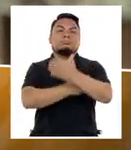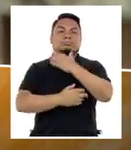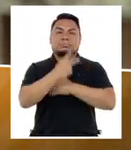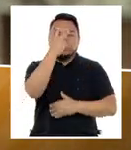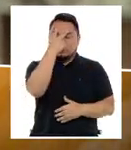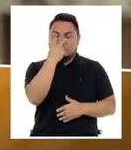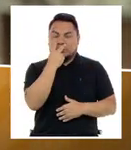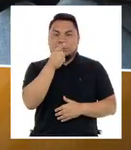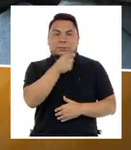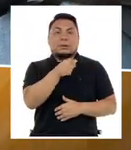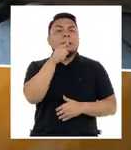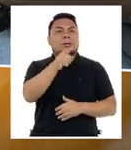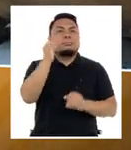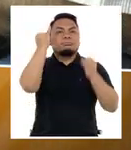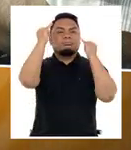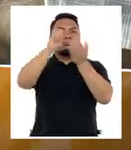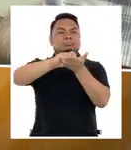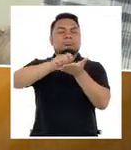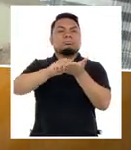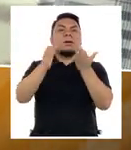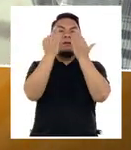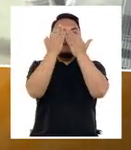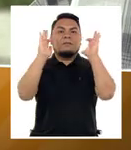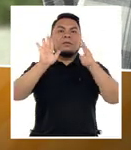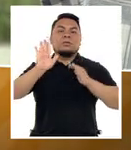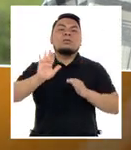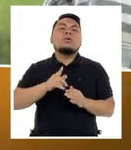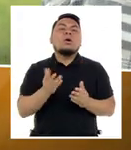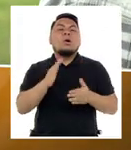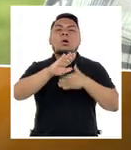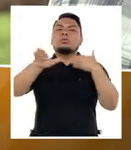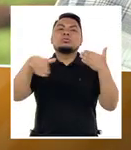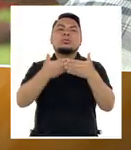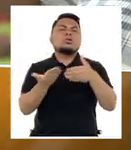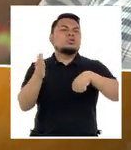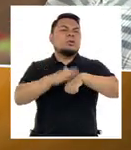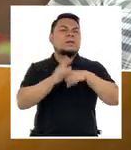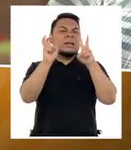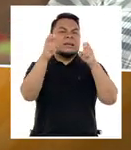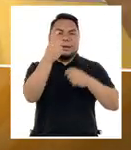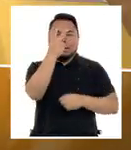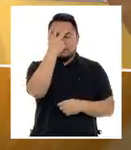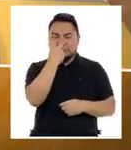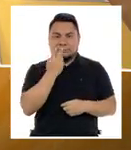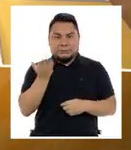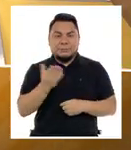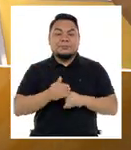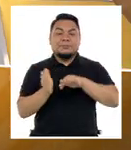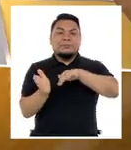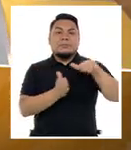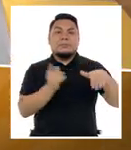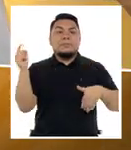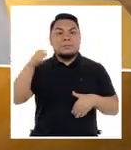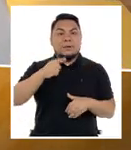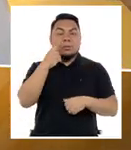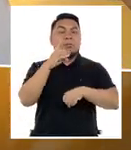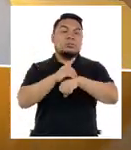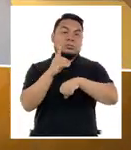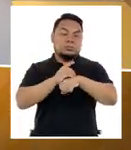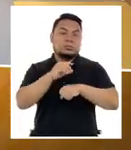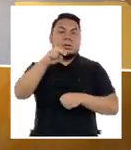discapacidad visual que es creador de la página de Facebook Todo sobre la ceguera. Conversaremos con el doctor